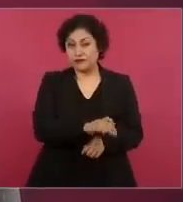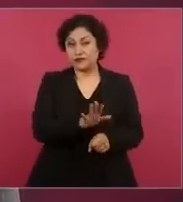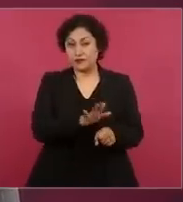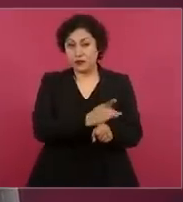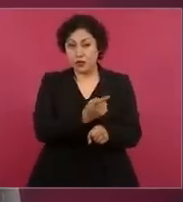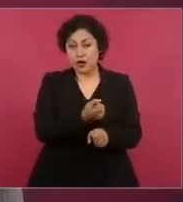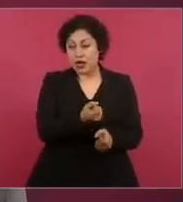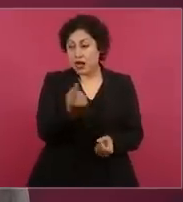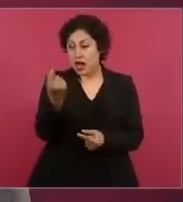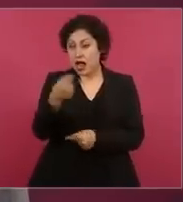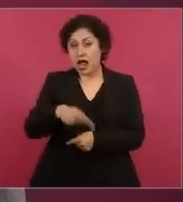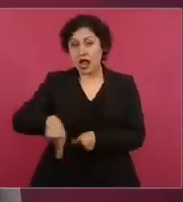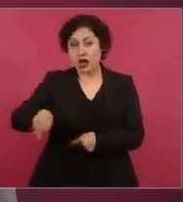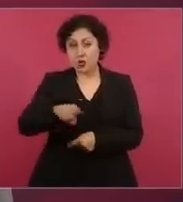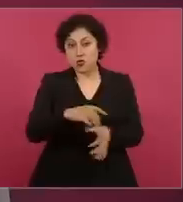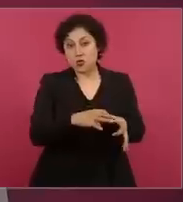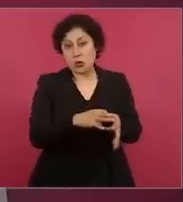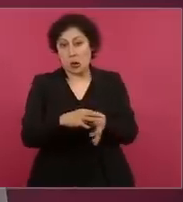calumnian.